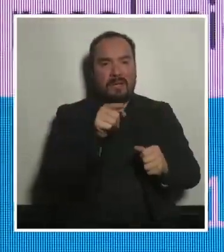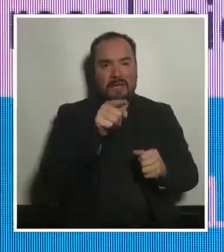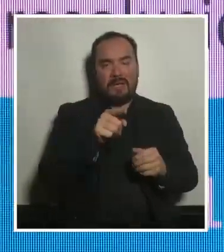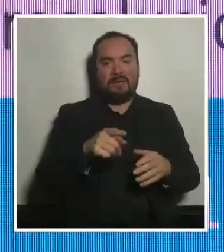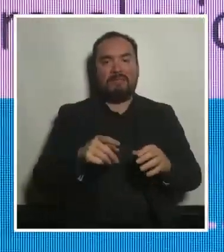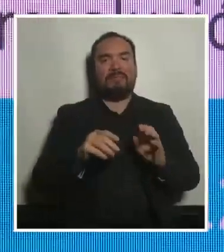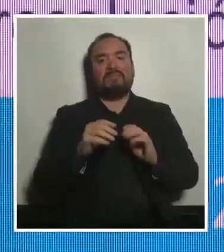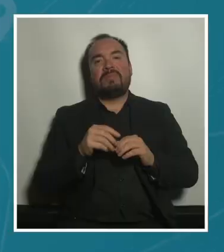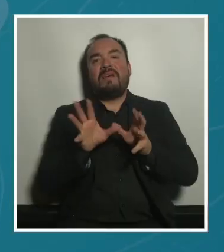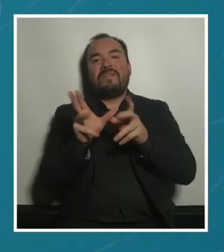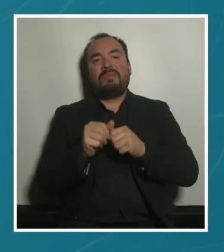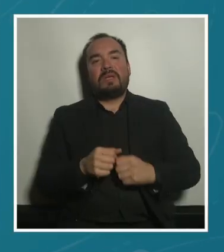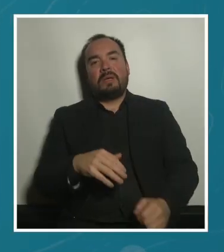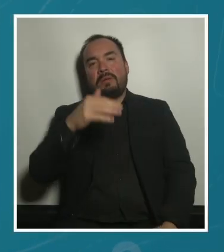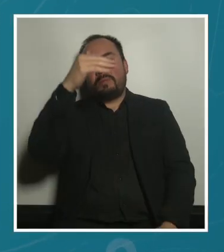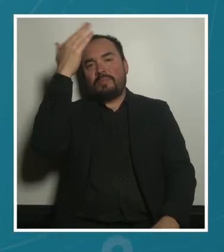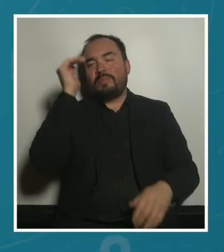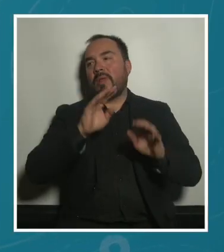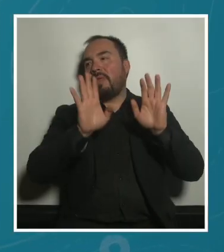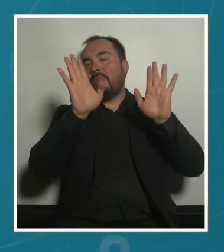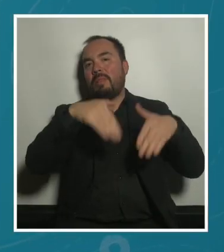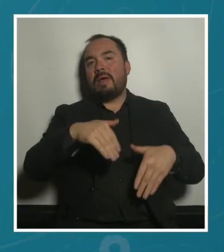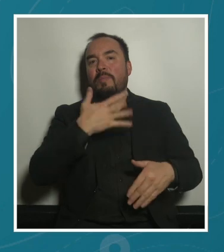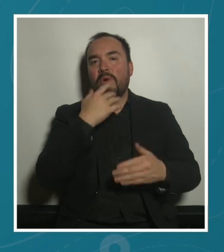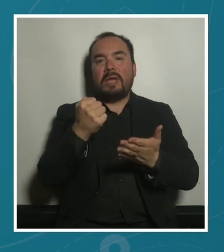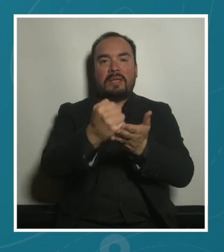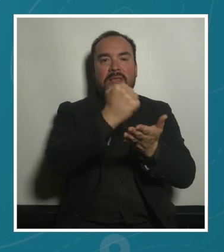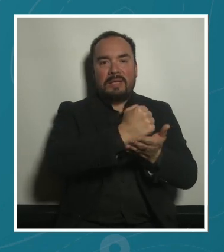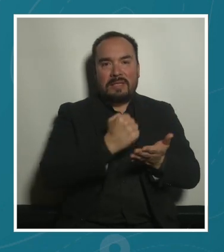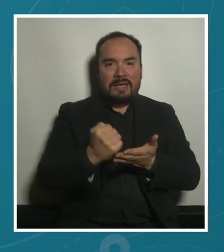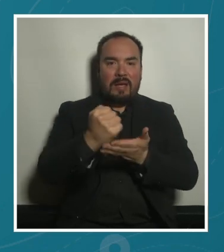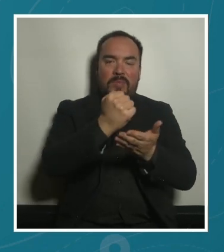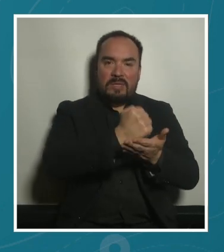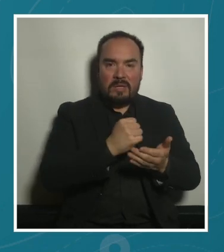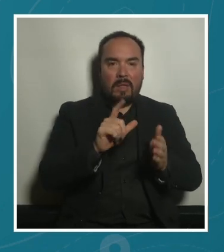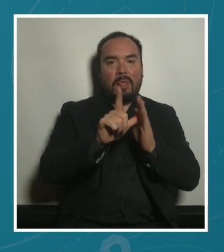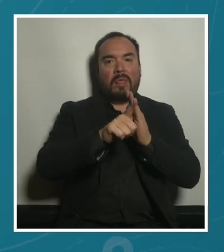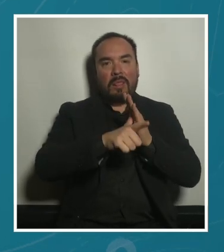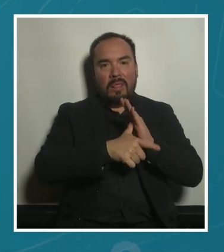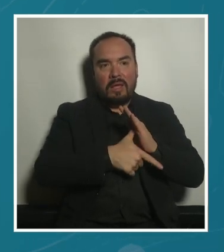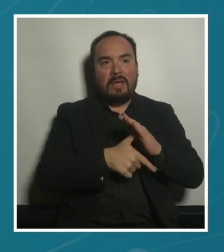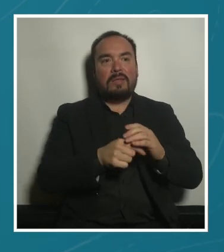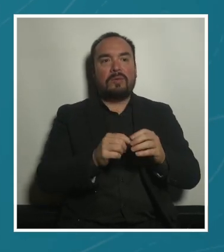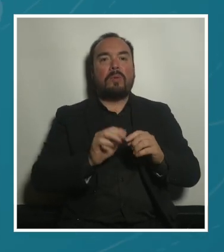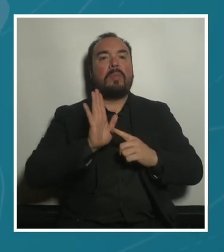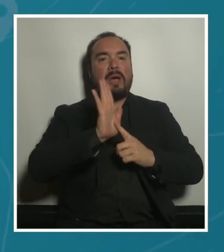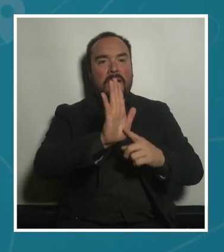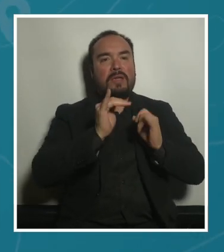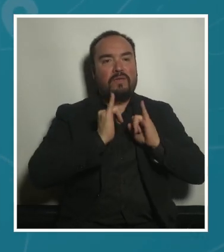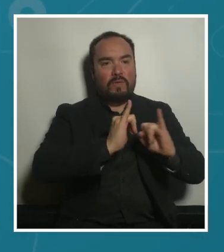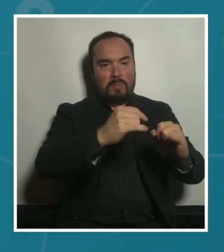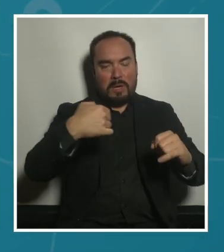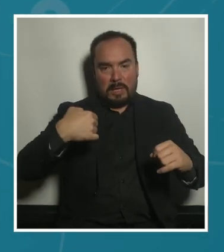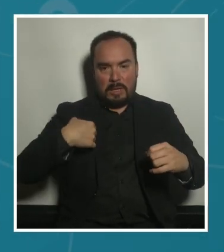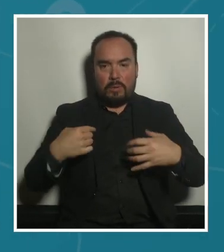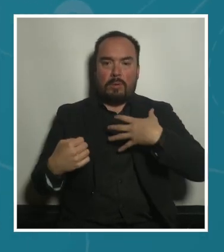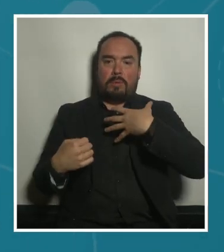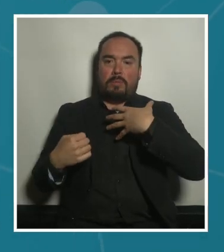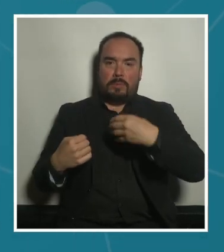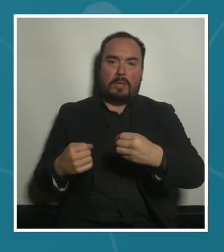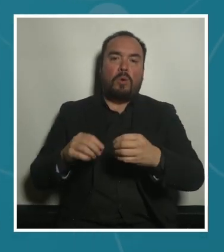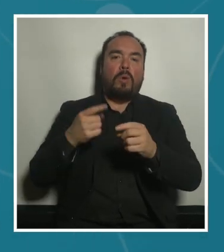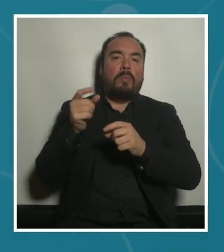por el embrollo burocrático que es acceder a los trámites de dependencia y discapacidad porque primero es un lenguaje